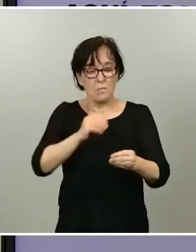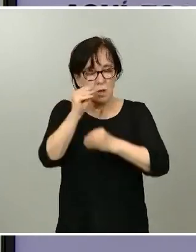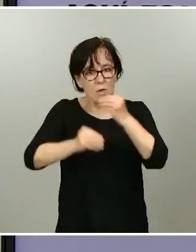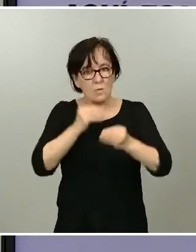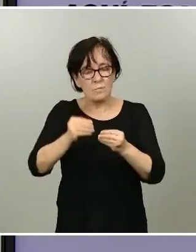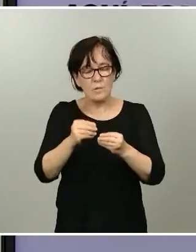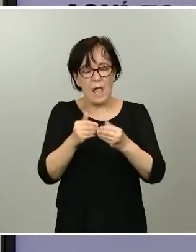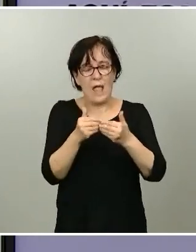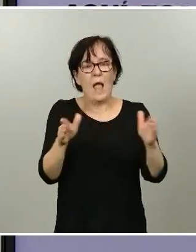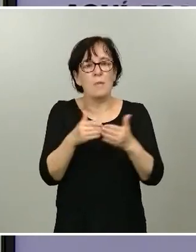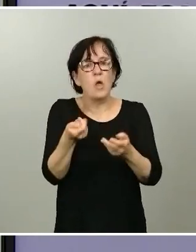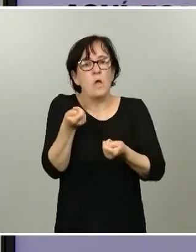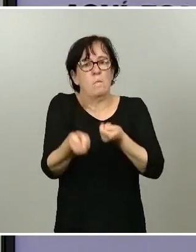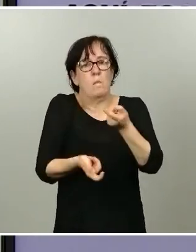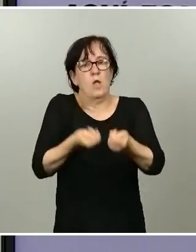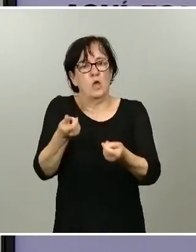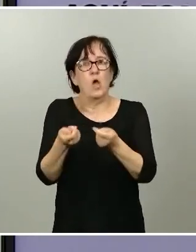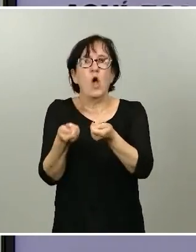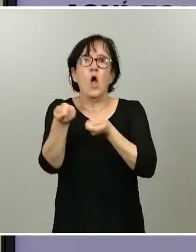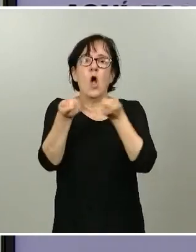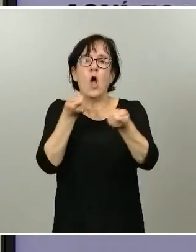que nos permita evitar los riesgos de rebrotes. Gracias. Gracias.